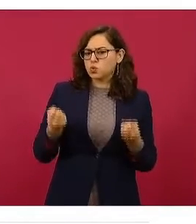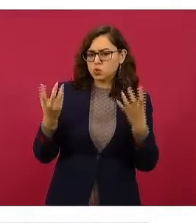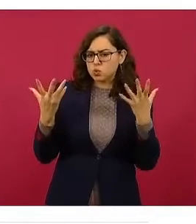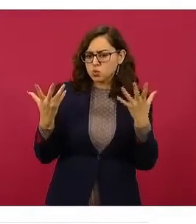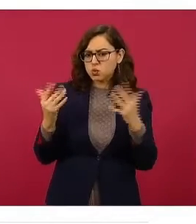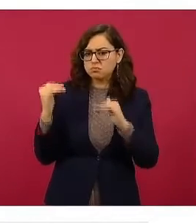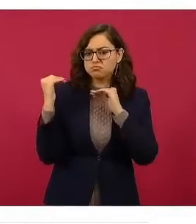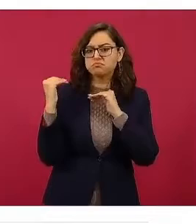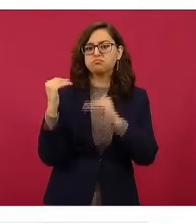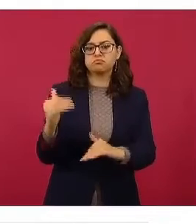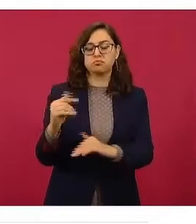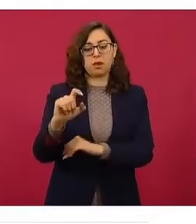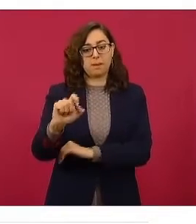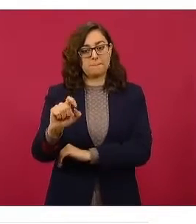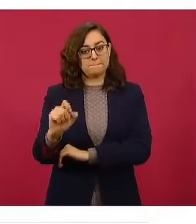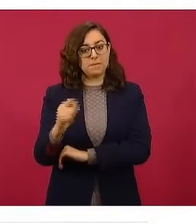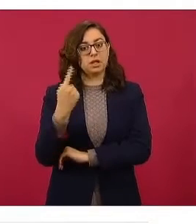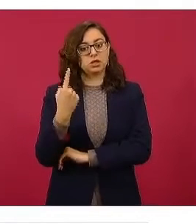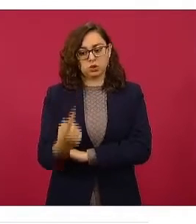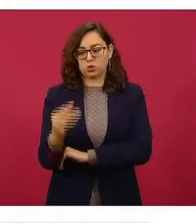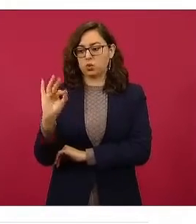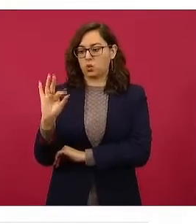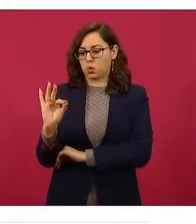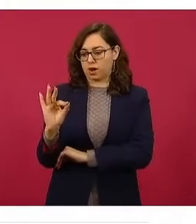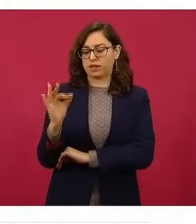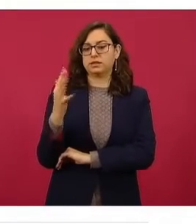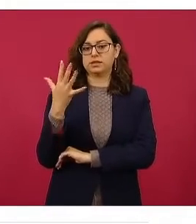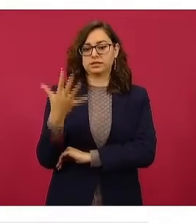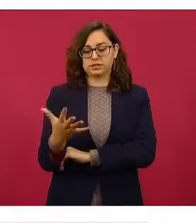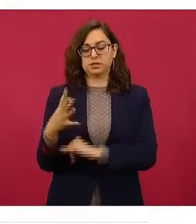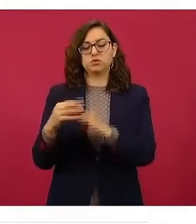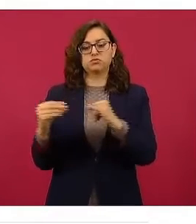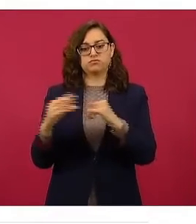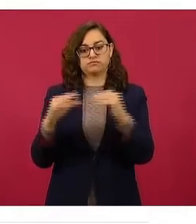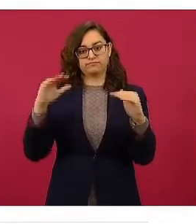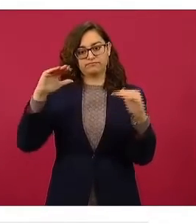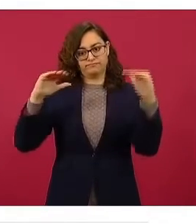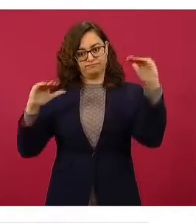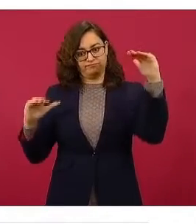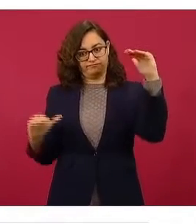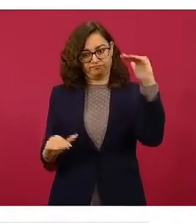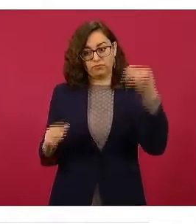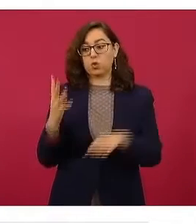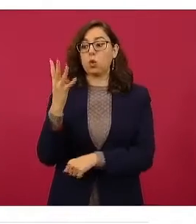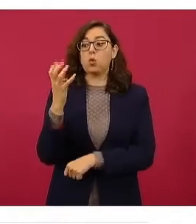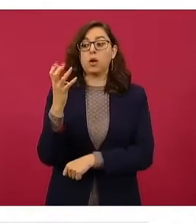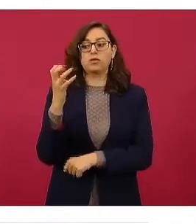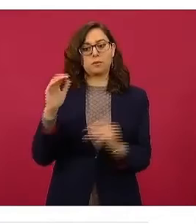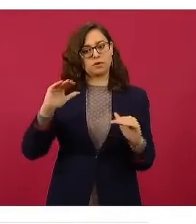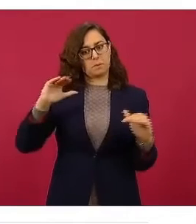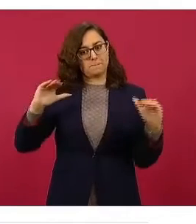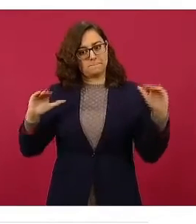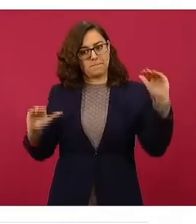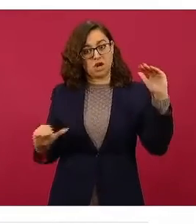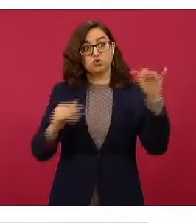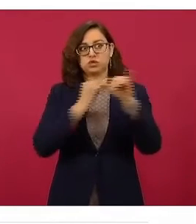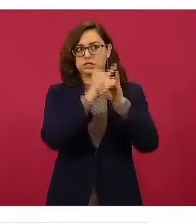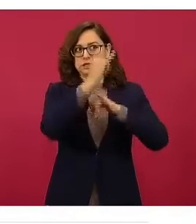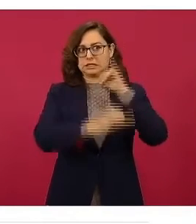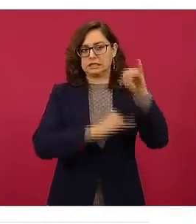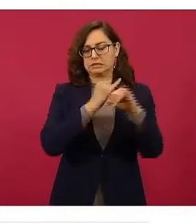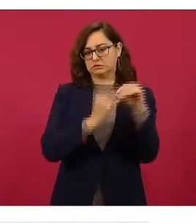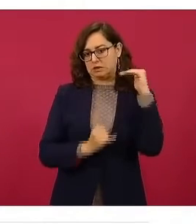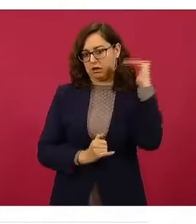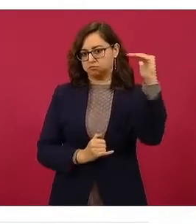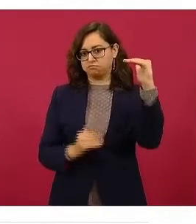precios máximos? 21 pesos con 45 centavos, prácticamente cuatro pesos abajo del promedio internacional.